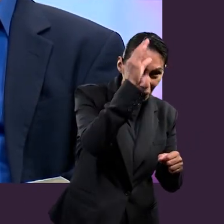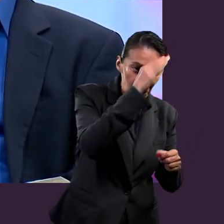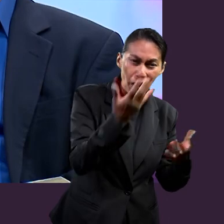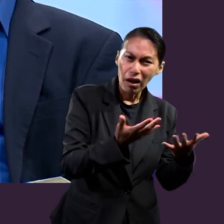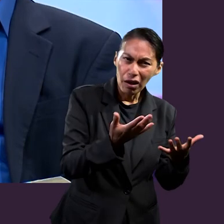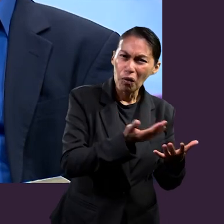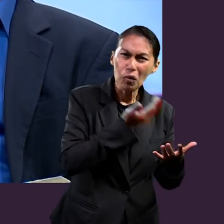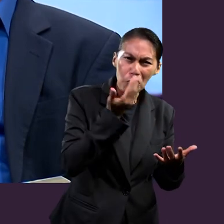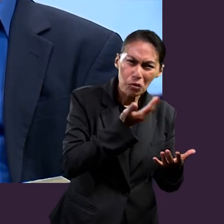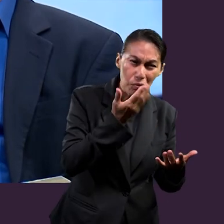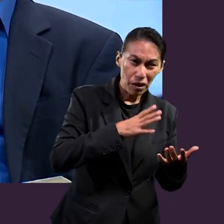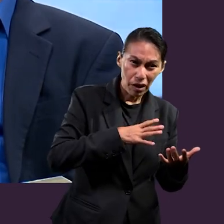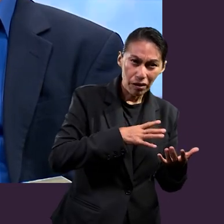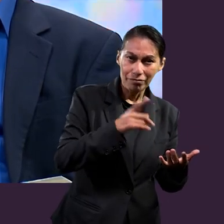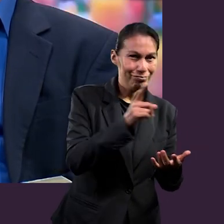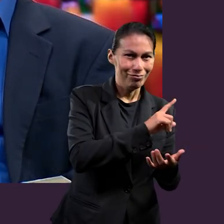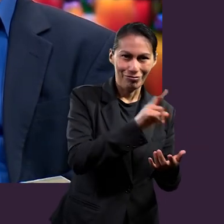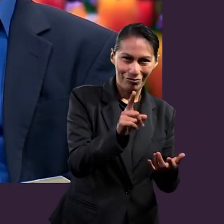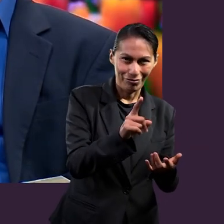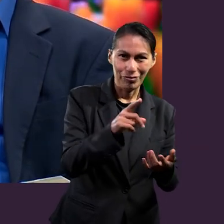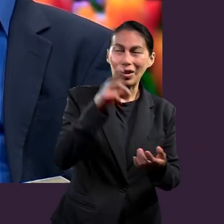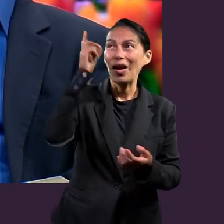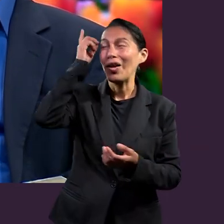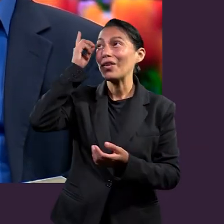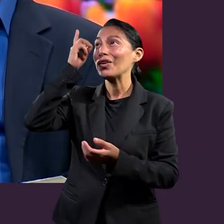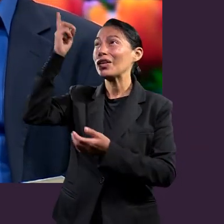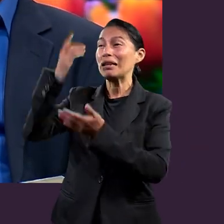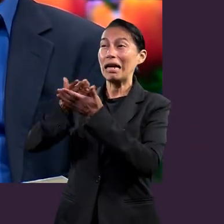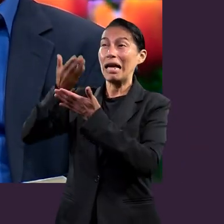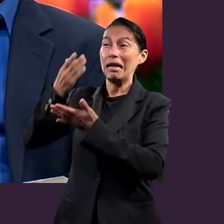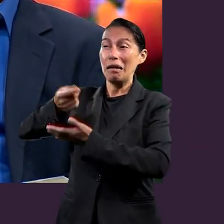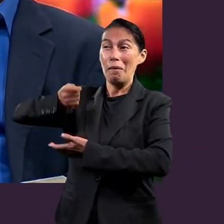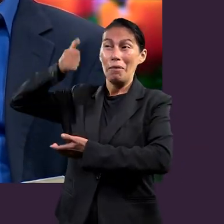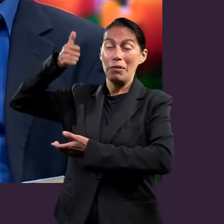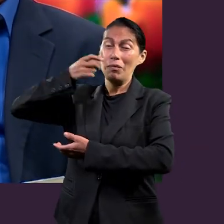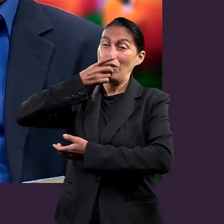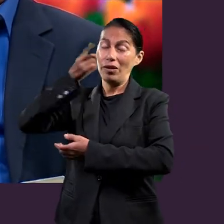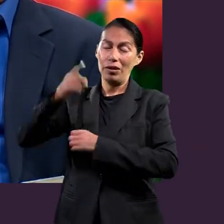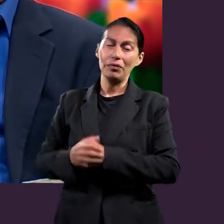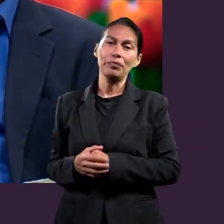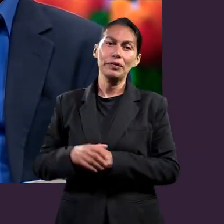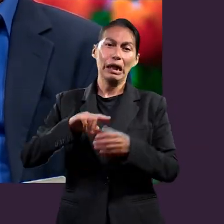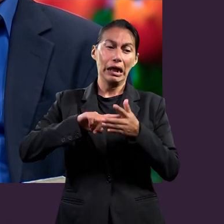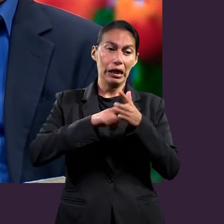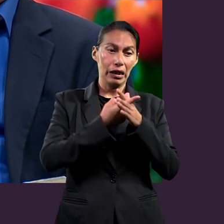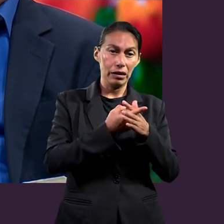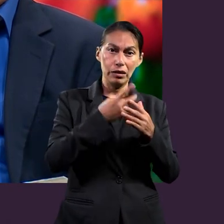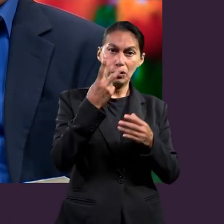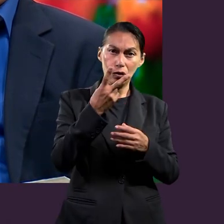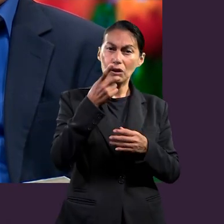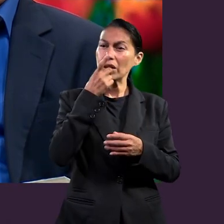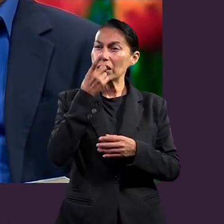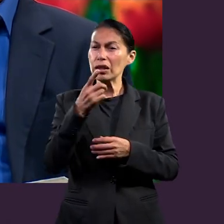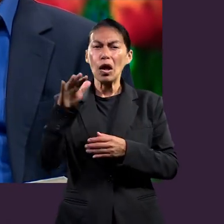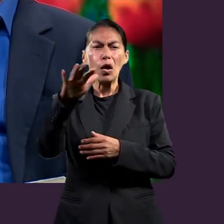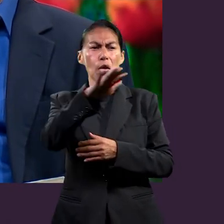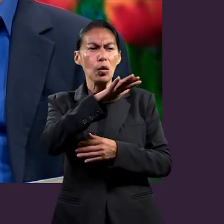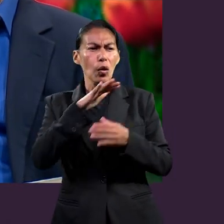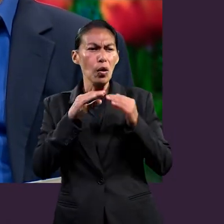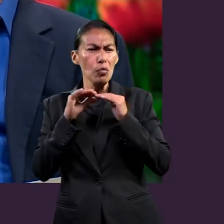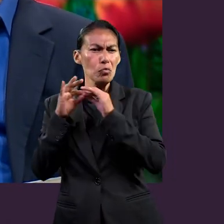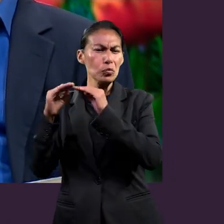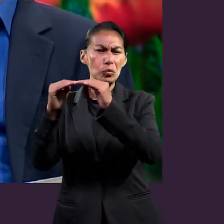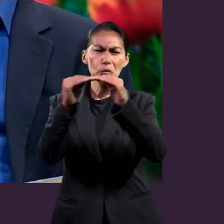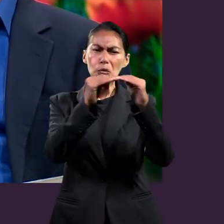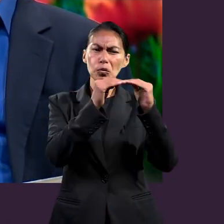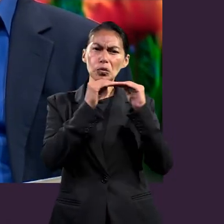la norma o a lo que la cultura enseñe, sino a lo que Dios dijo en el principio y usa Génesis 2, donde las